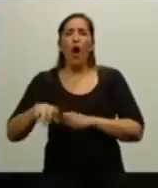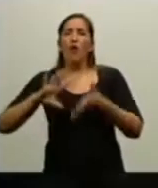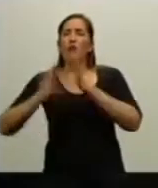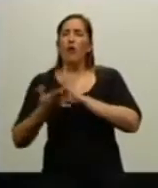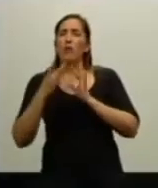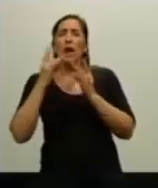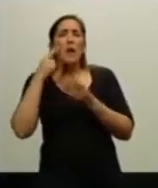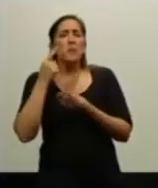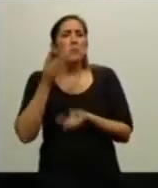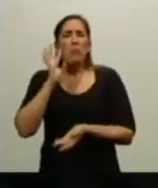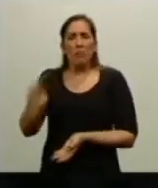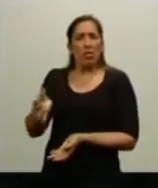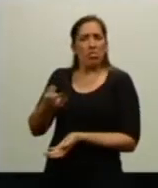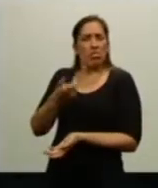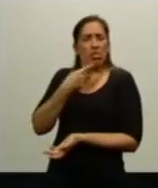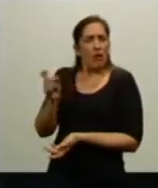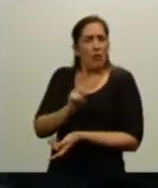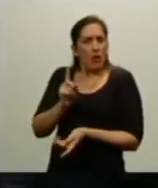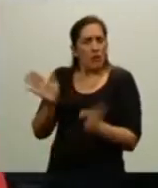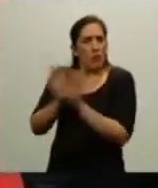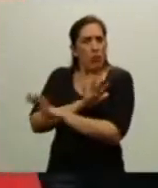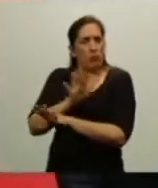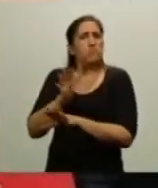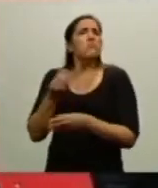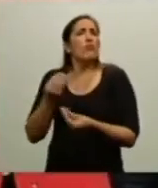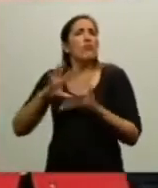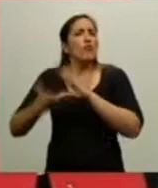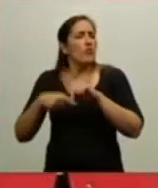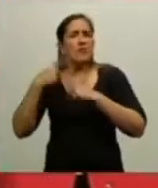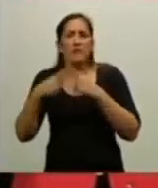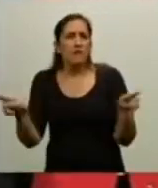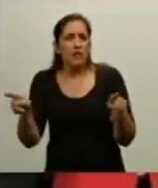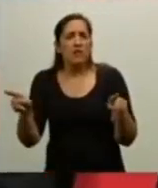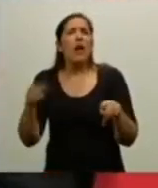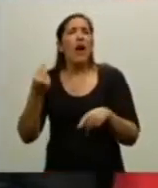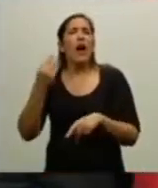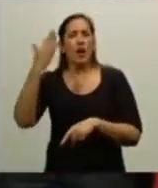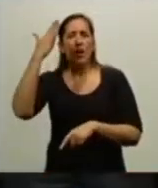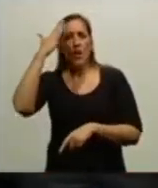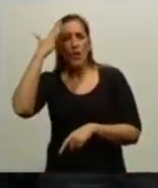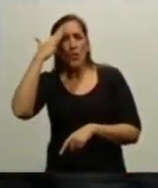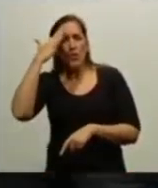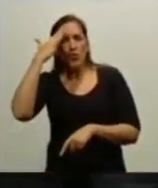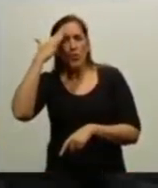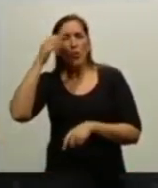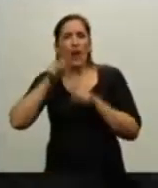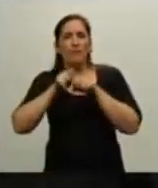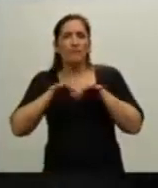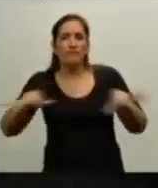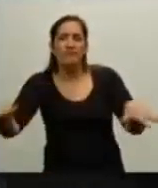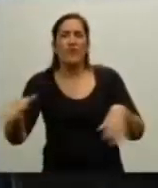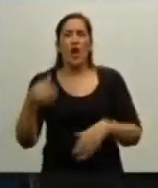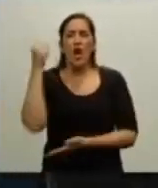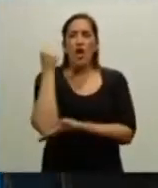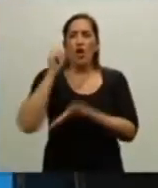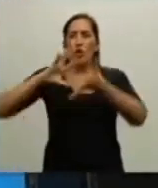más invisibles, tienen que ver con la cultura, tienen que ver con la economía,